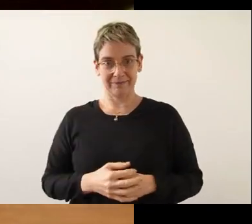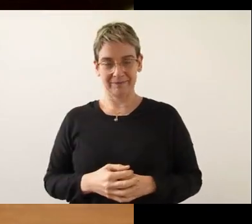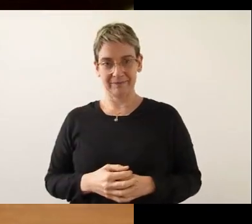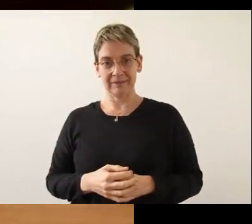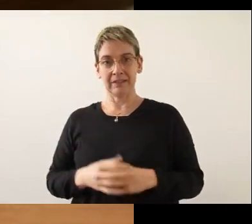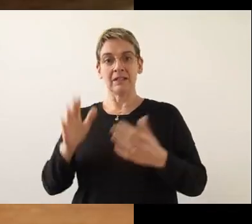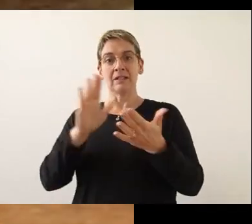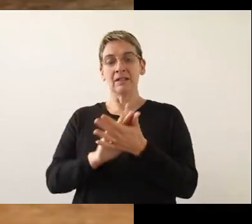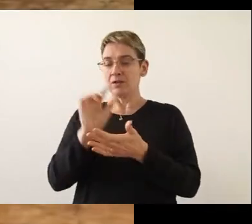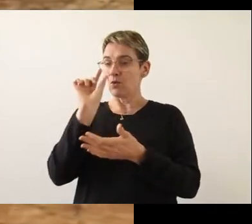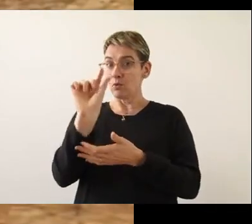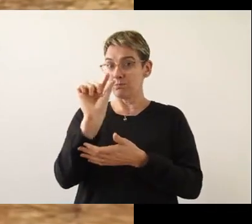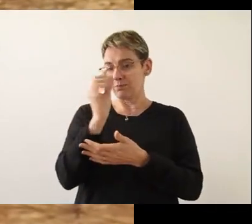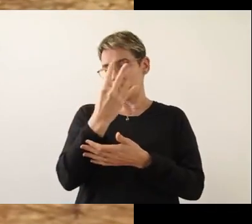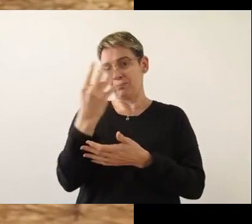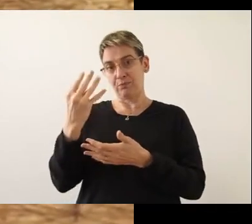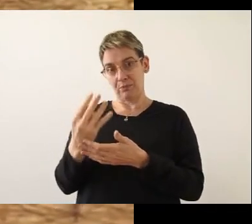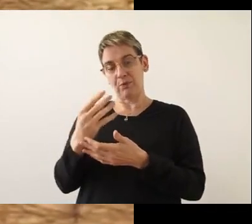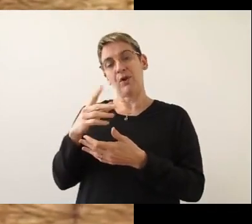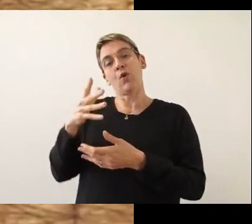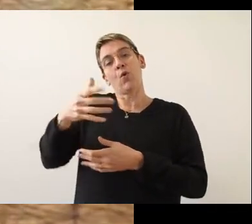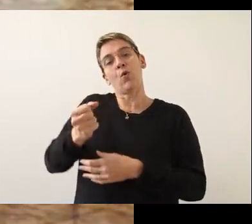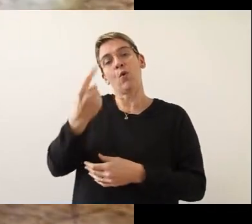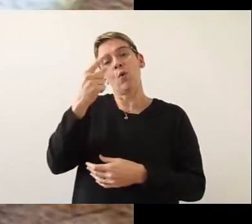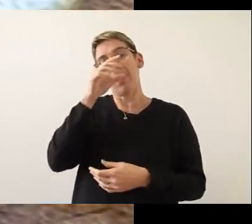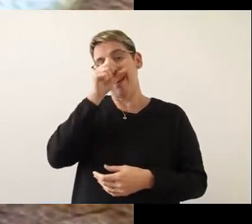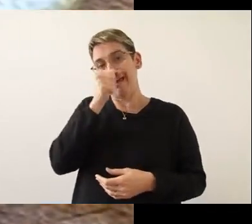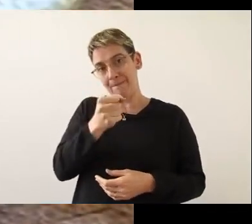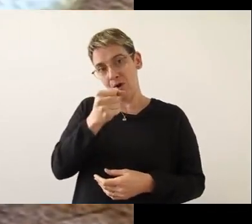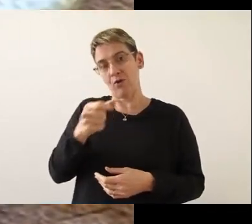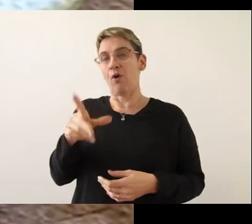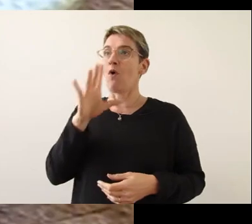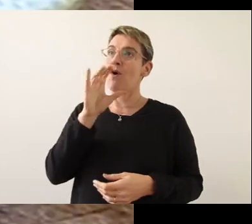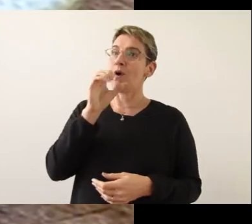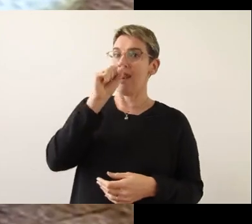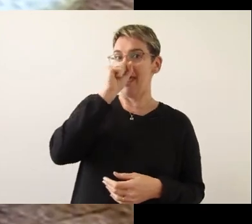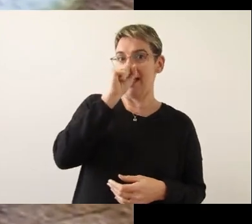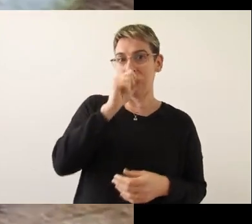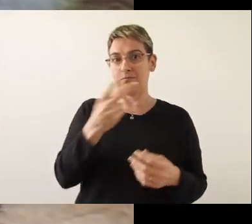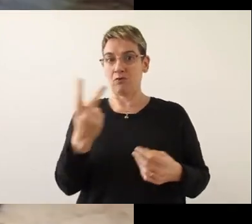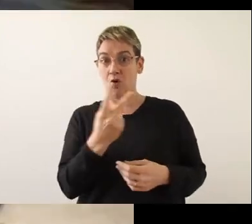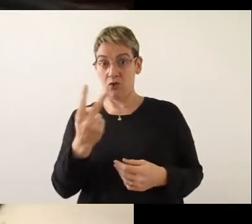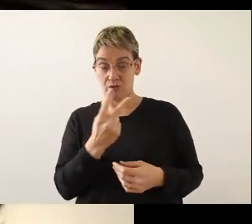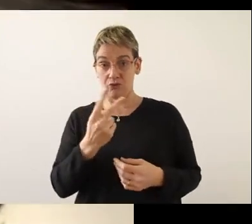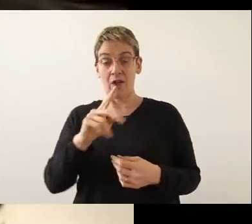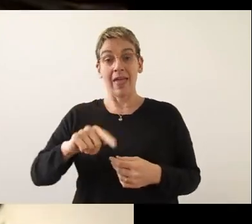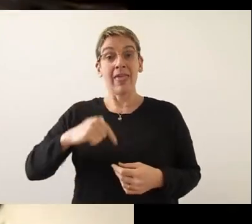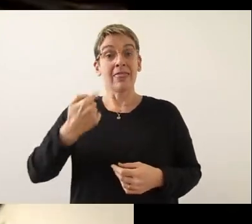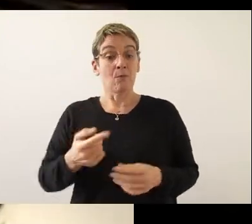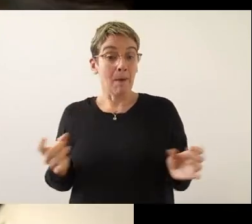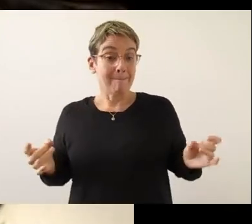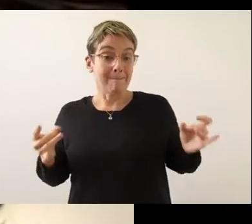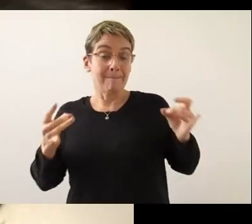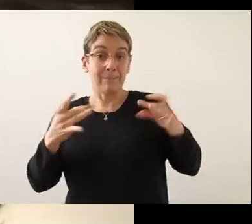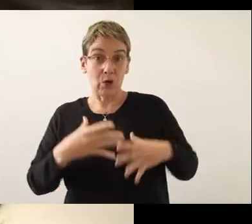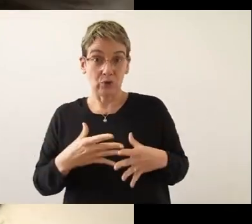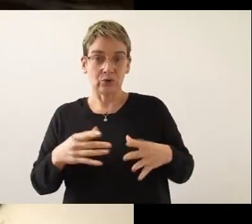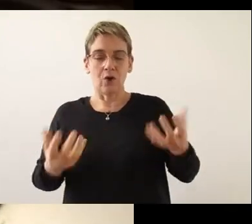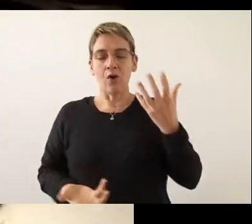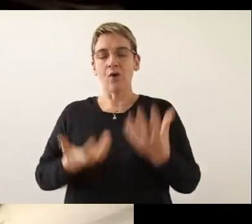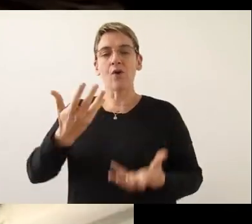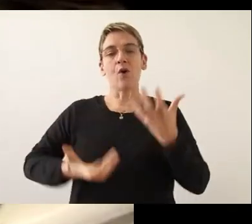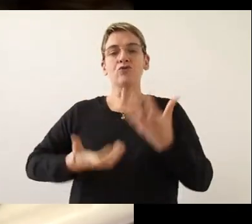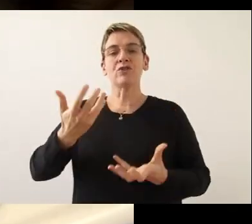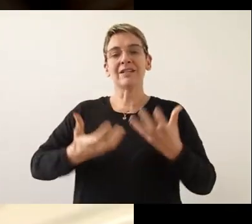de azúcar, cuatro clavos de olor y jugo de un limón o una naranja. Luego de que te pronto,